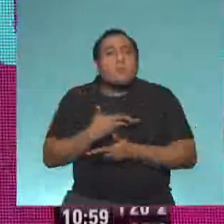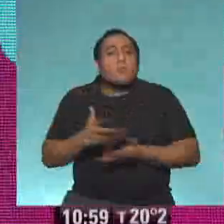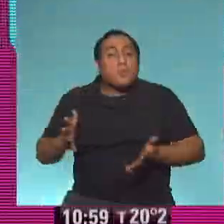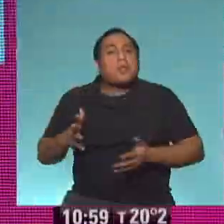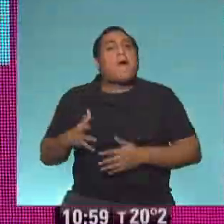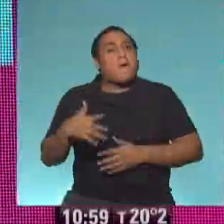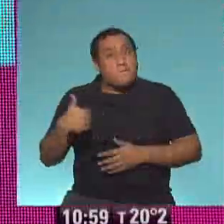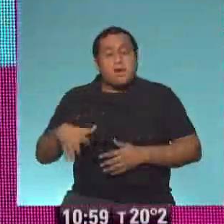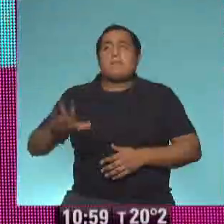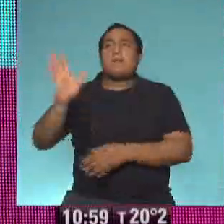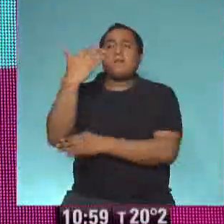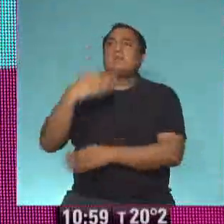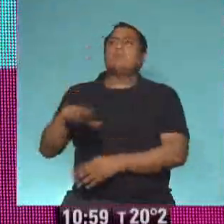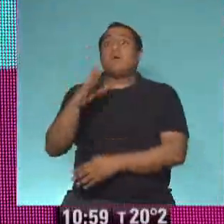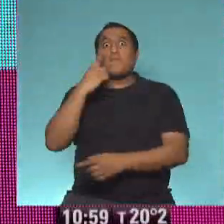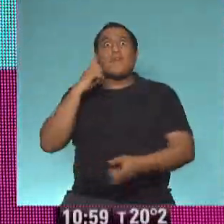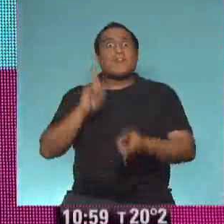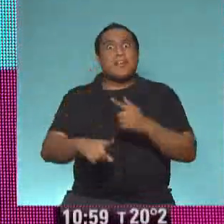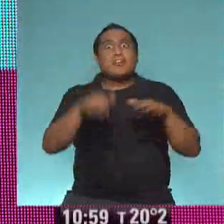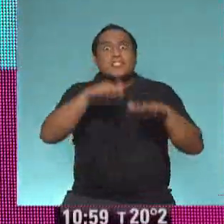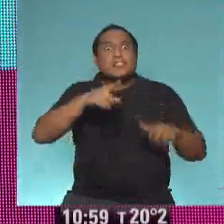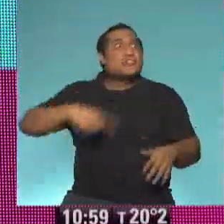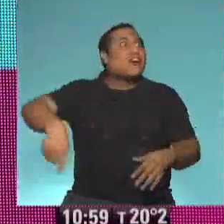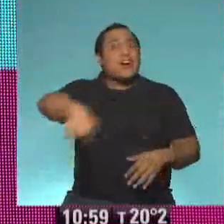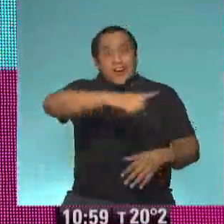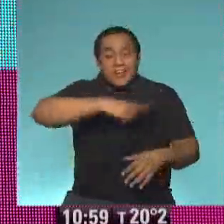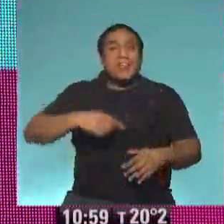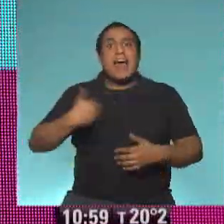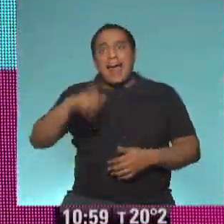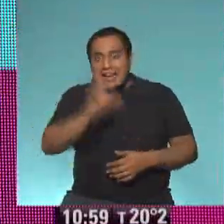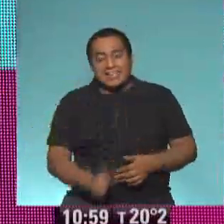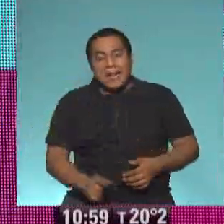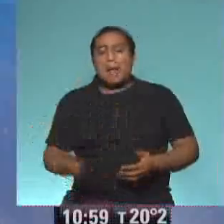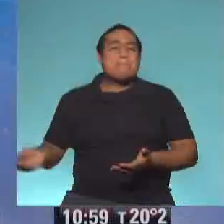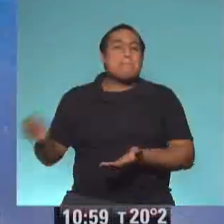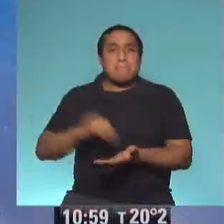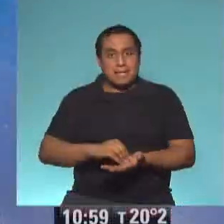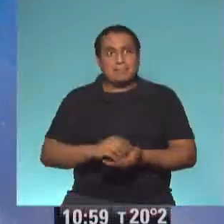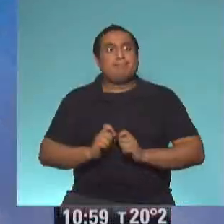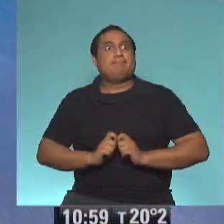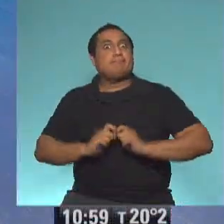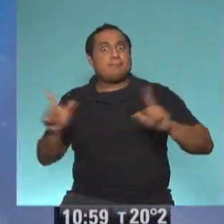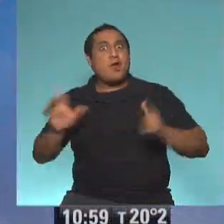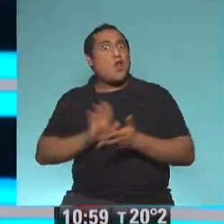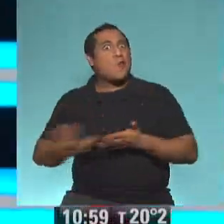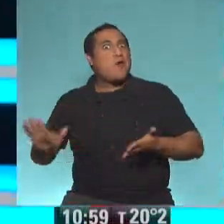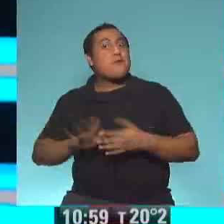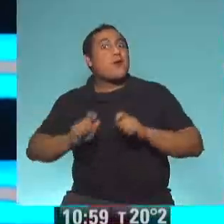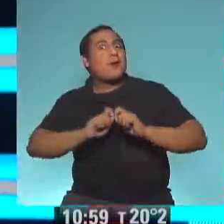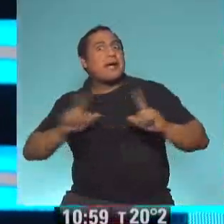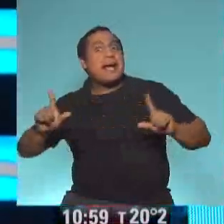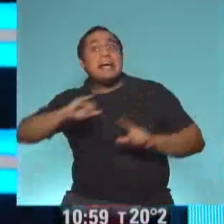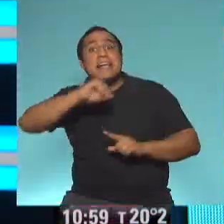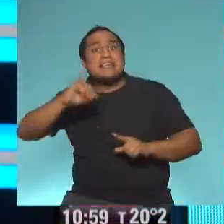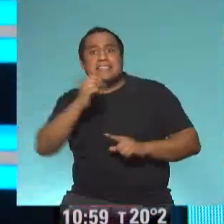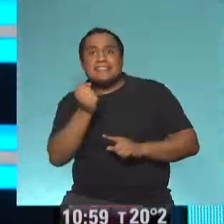porque van a prometer la bandera en vivo y en directo las chicas y los chicos de todo el país. Y además, ¿se estrena? Sí. ¿Qué se estrena? Se estrena un capítulo